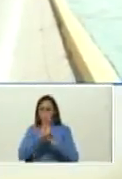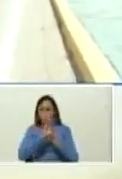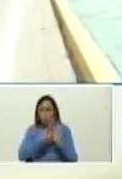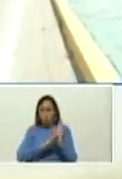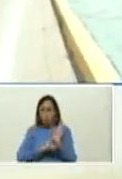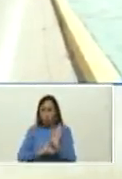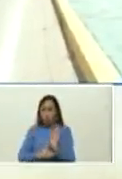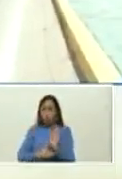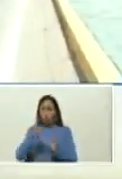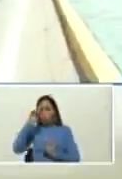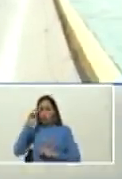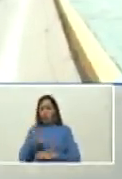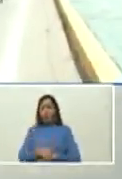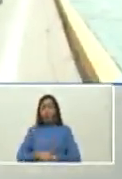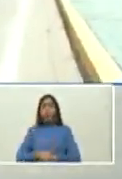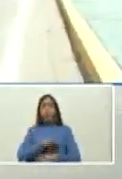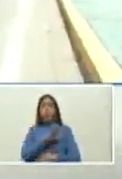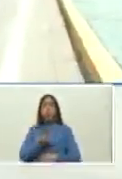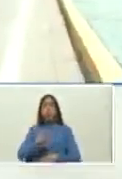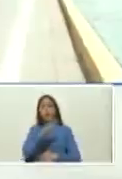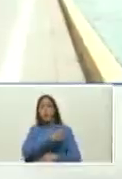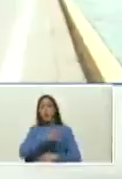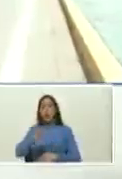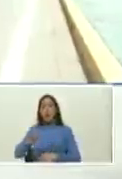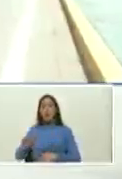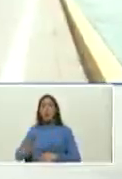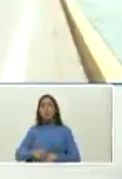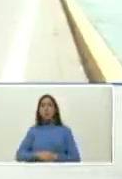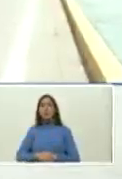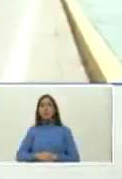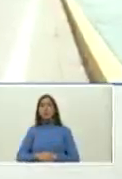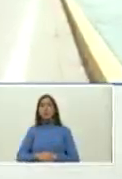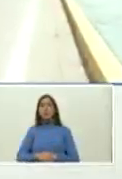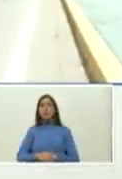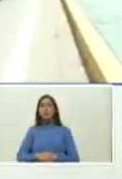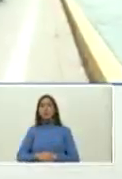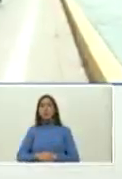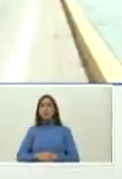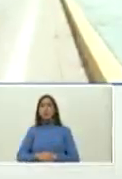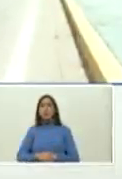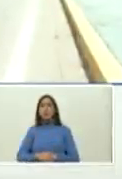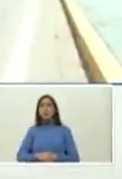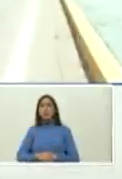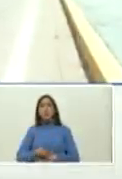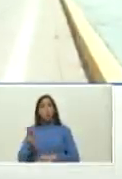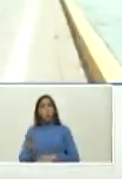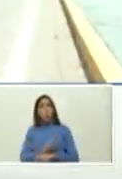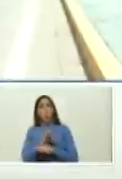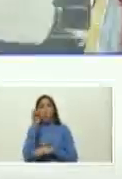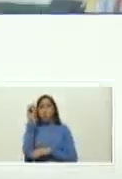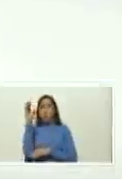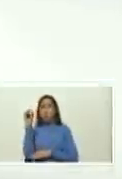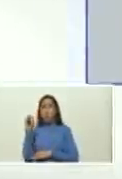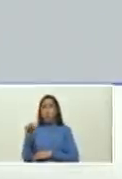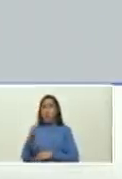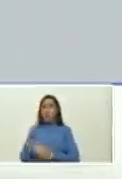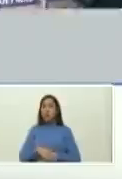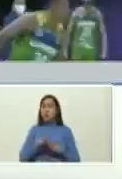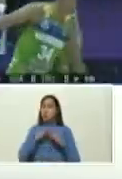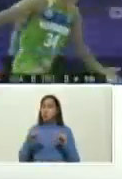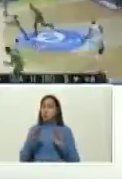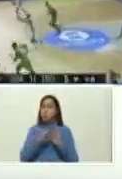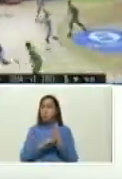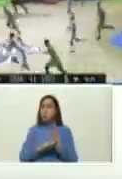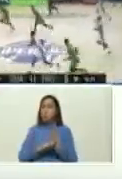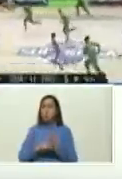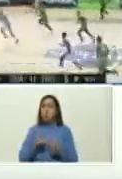el 40% de público o hasta el 40% de público con la utilización del semáforo con todas las medidas de